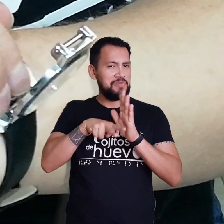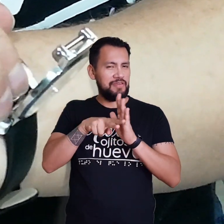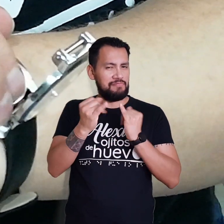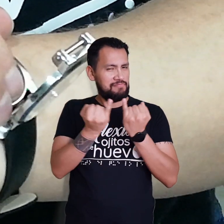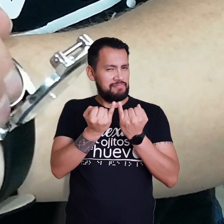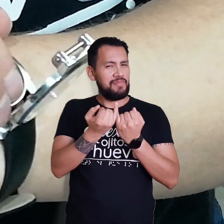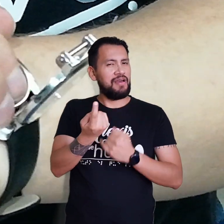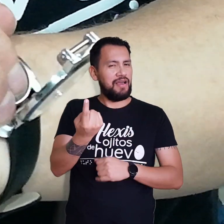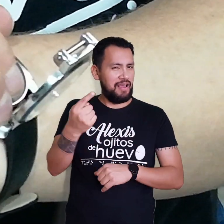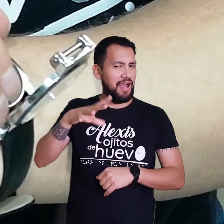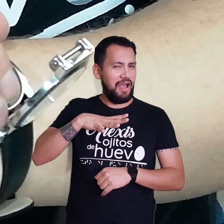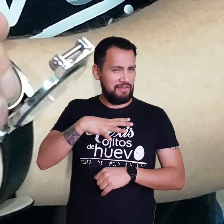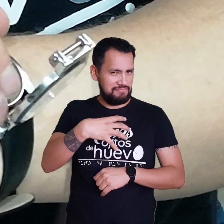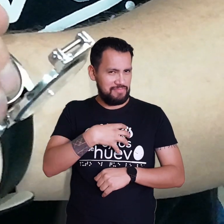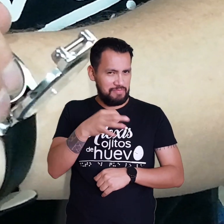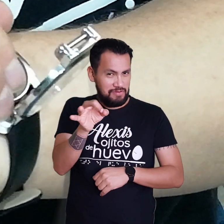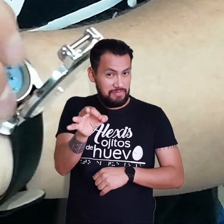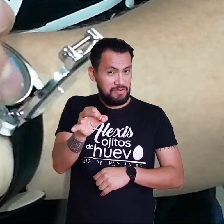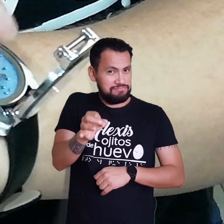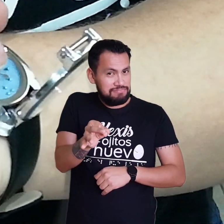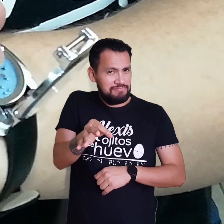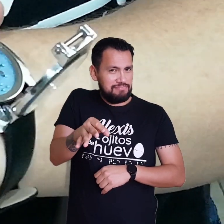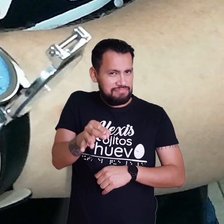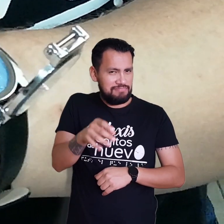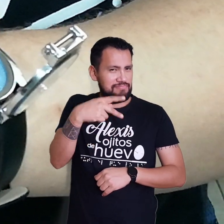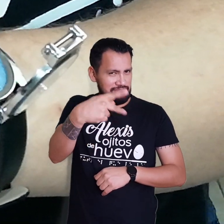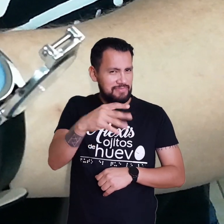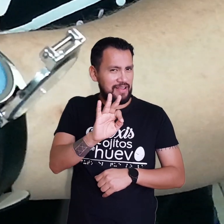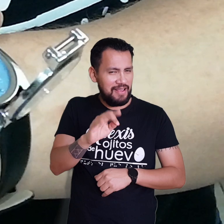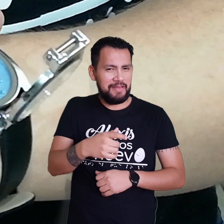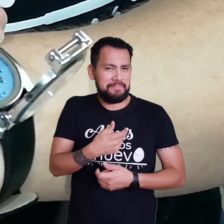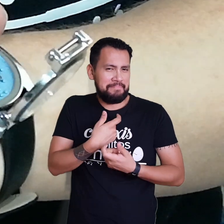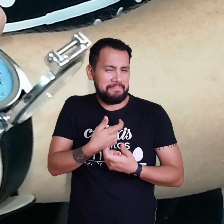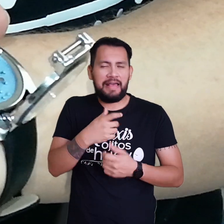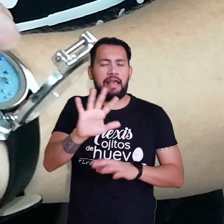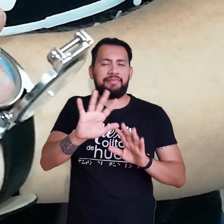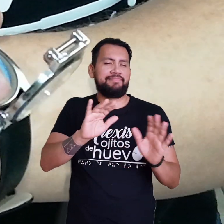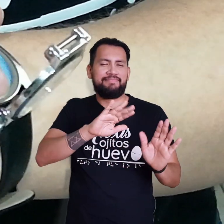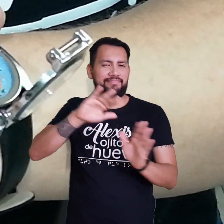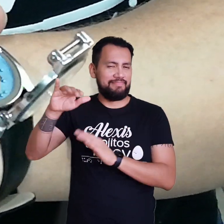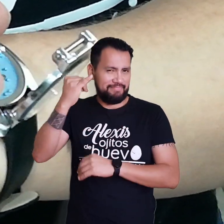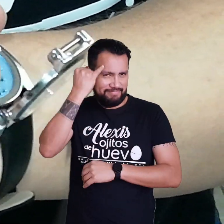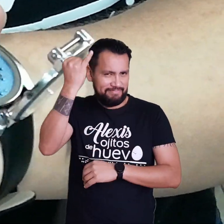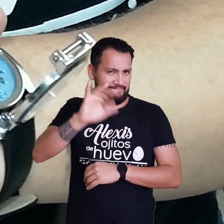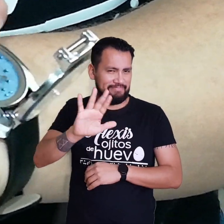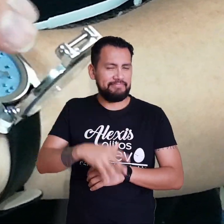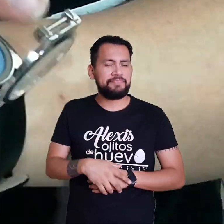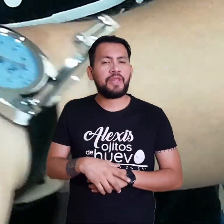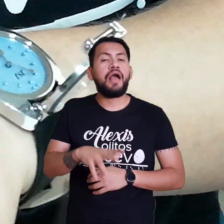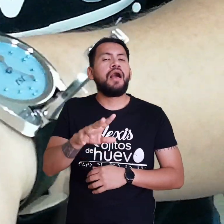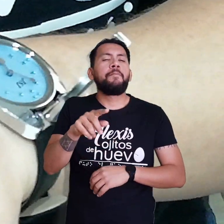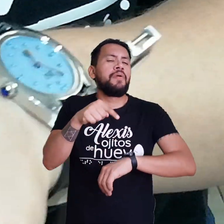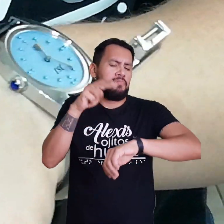Casi Casi Son las siete de la noche Entonces Aquí lo que funciona es que No es